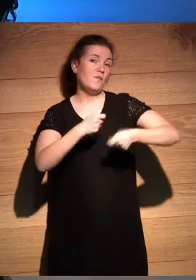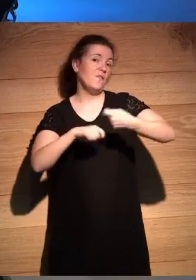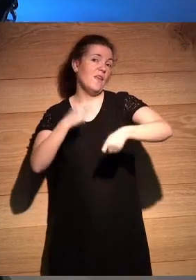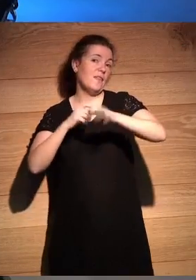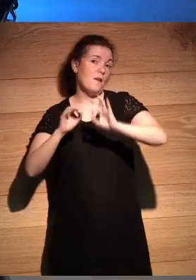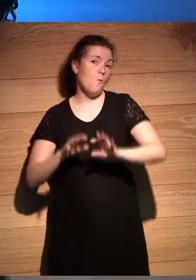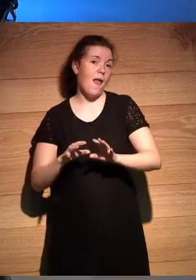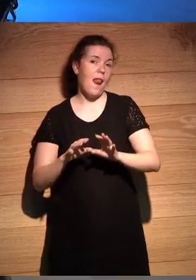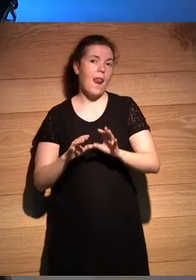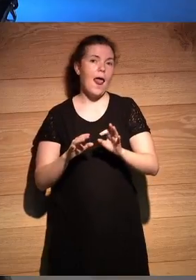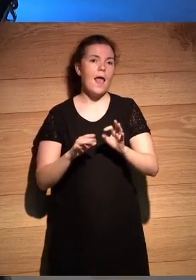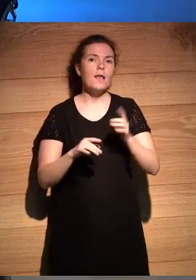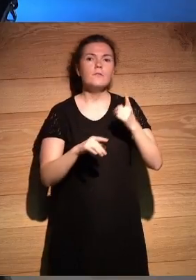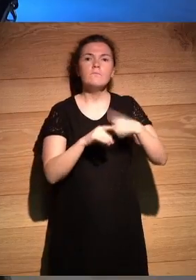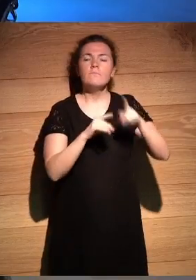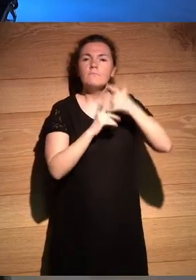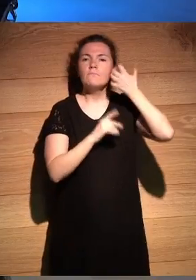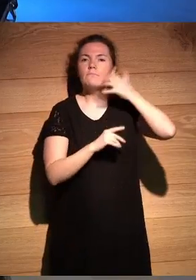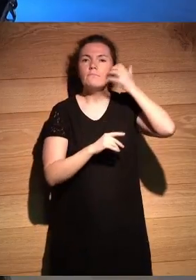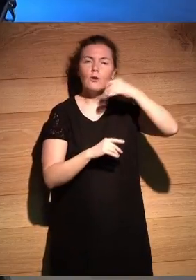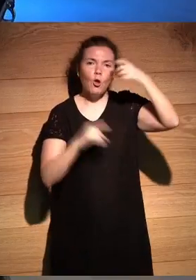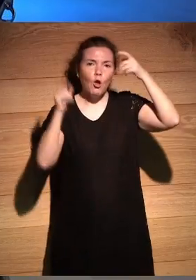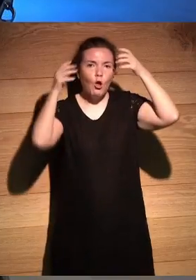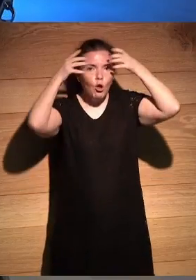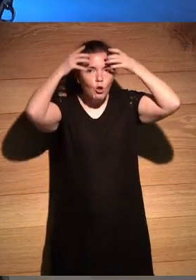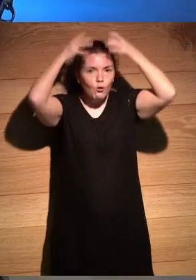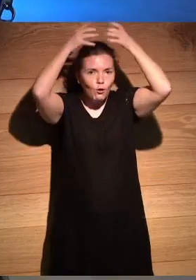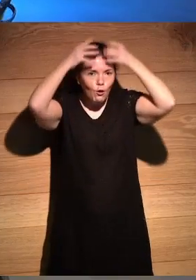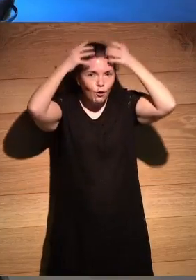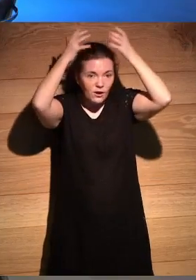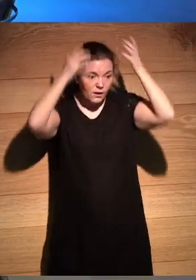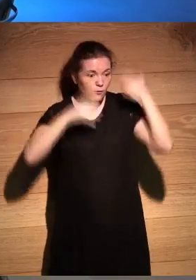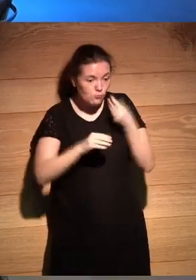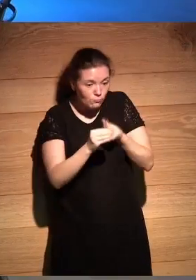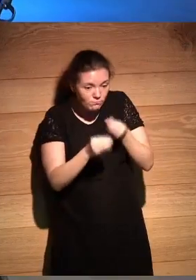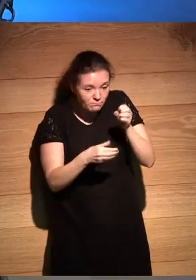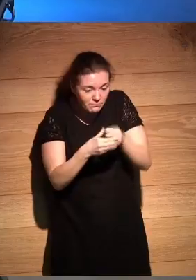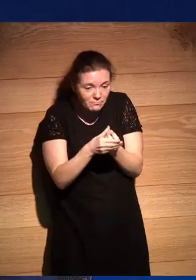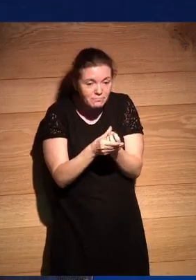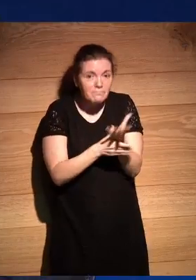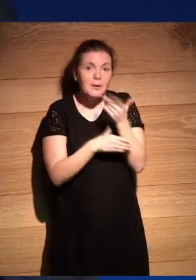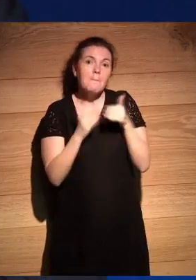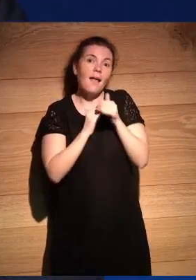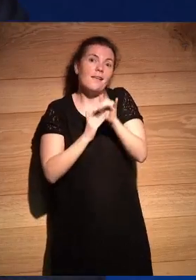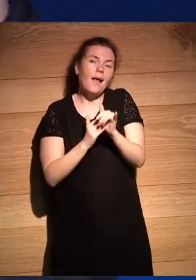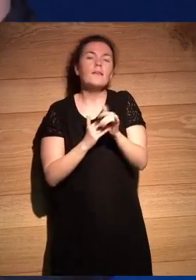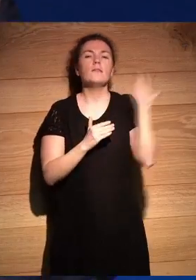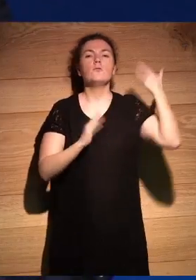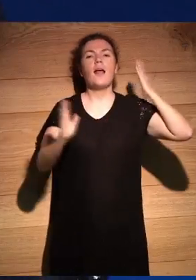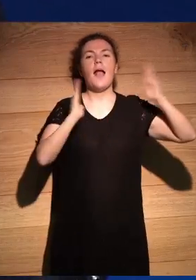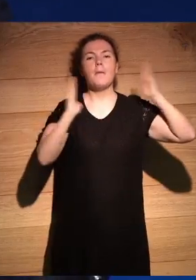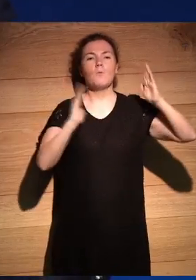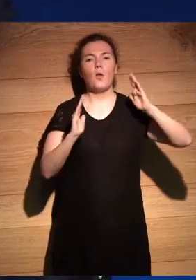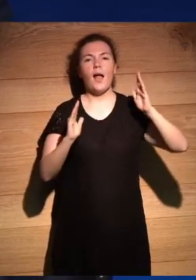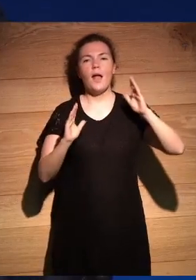organismos antropomórficos con coronitas y tú decías voy a tener esto en mi casa y claro luego era una época mucho más